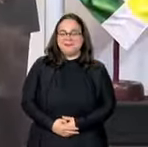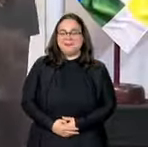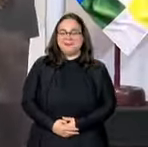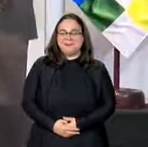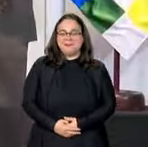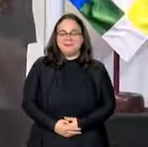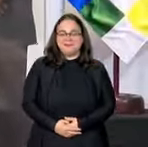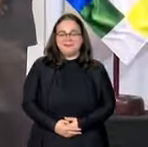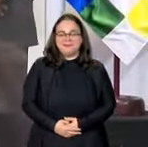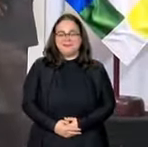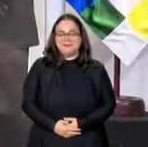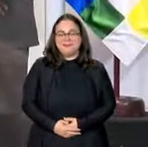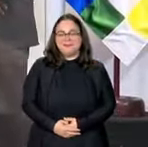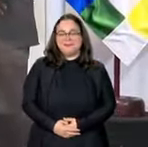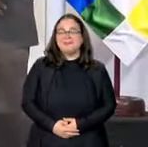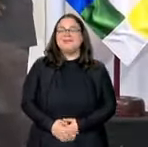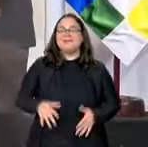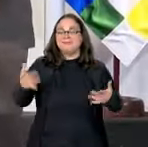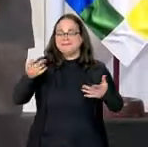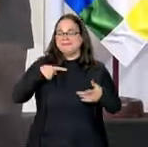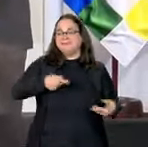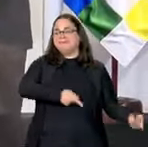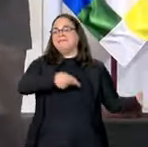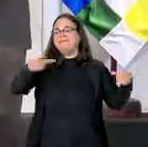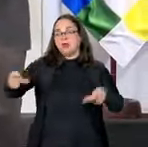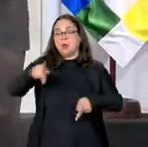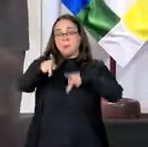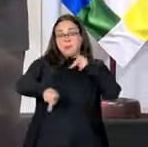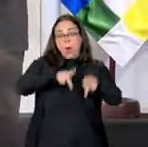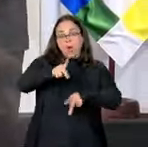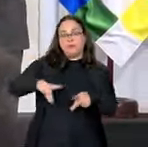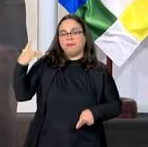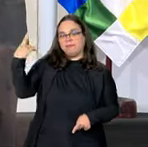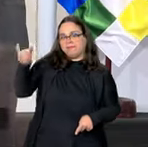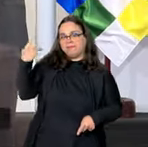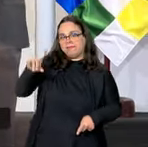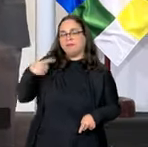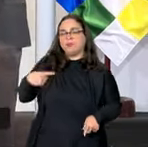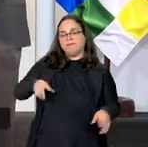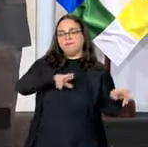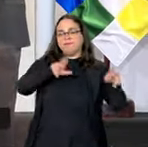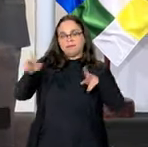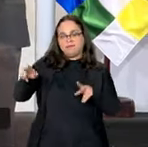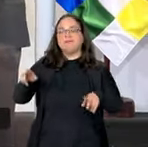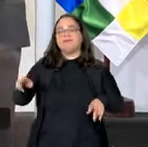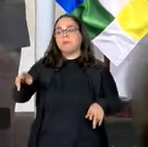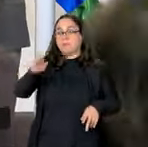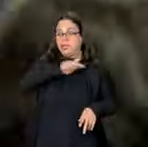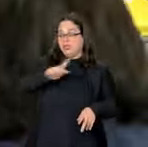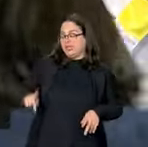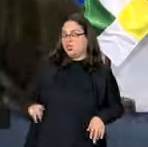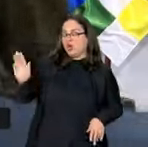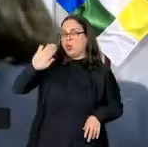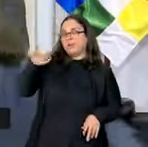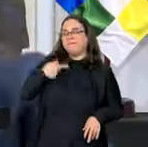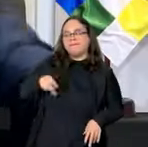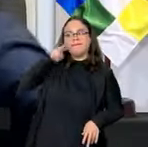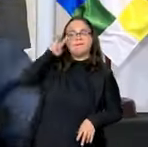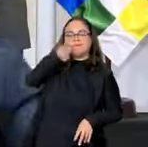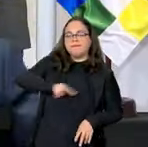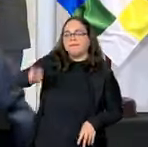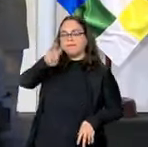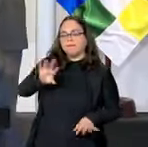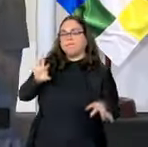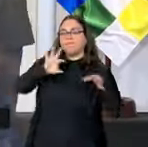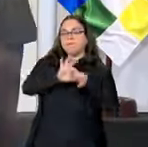encuentro y visita a nuestro pueblo boliviano, del hermano presidente Lula da Silva, escucharemos precisamente